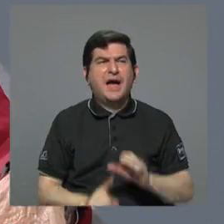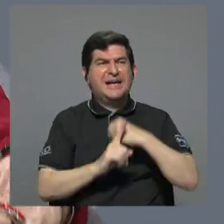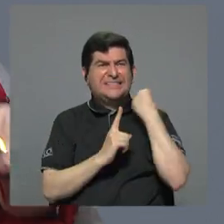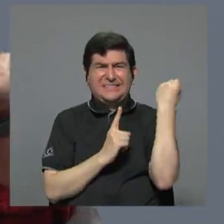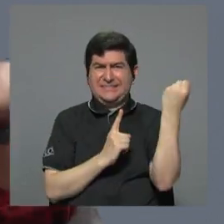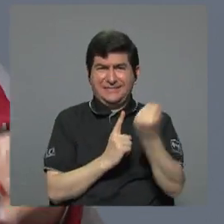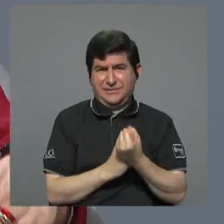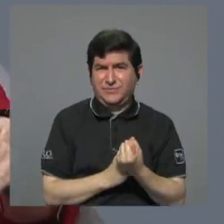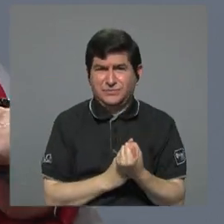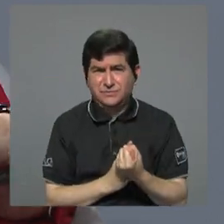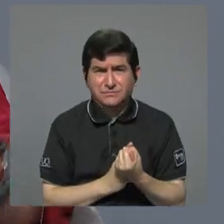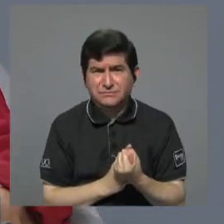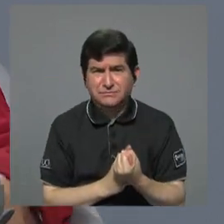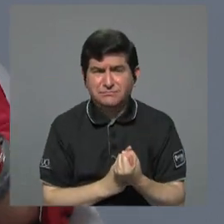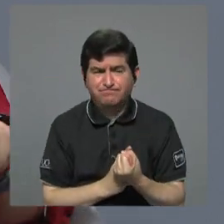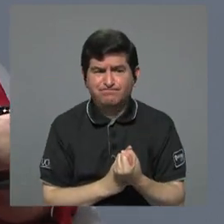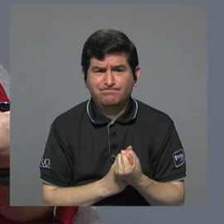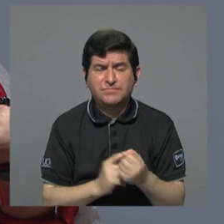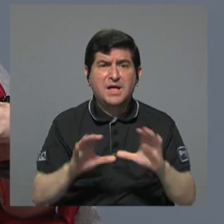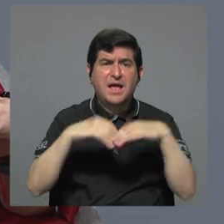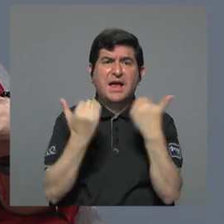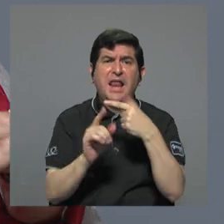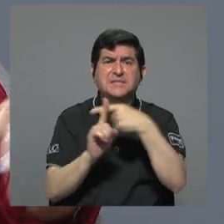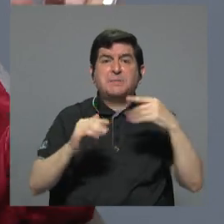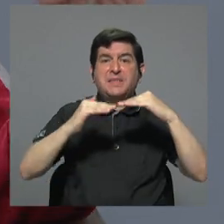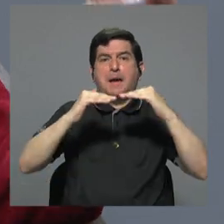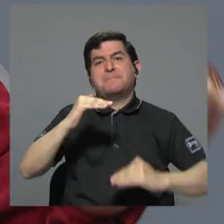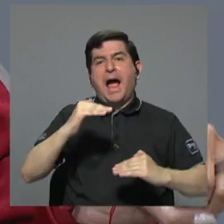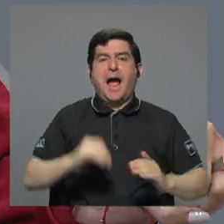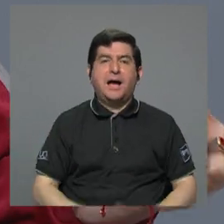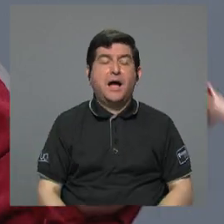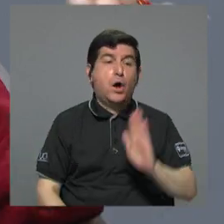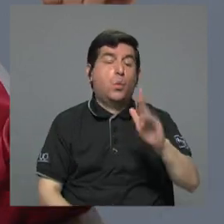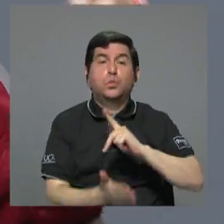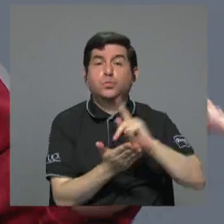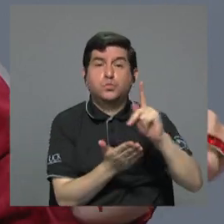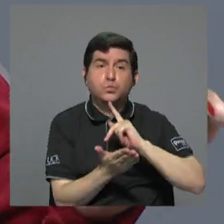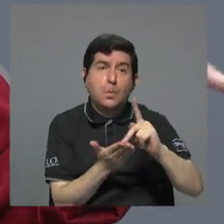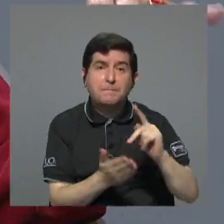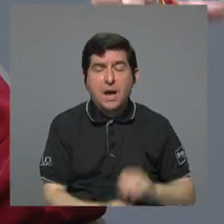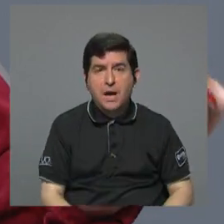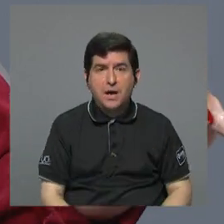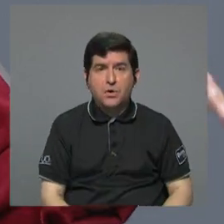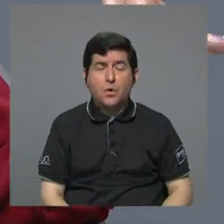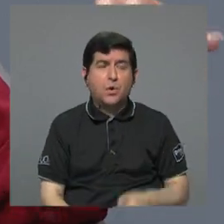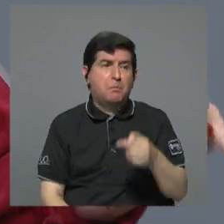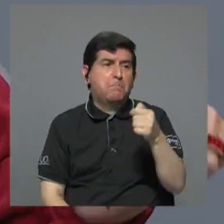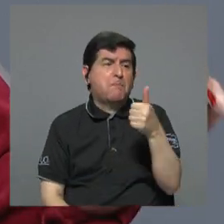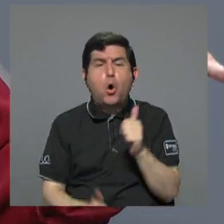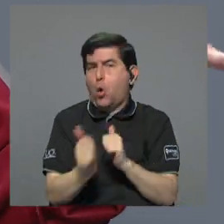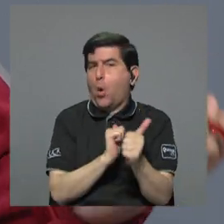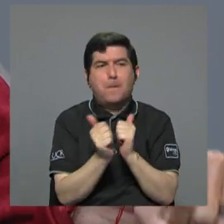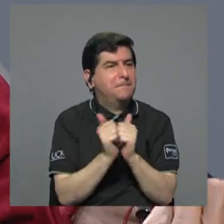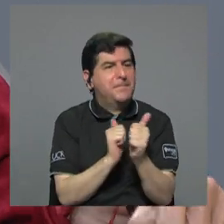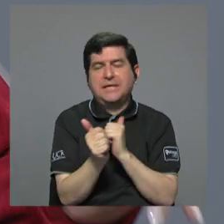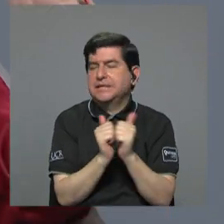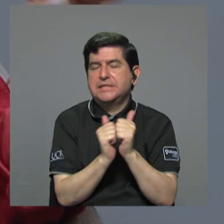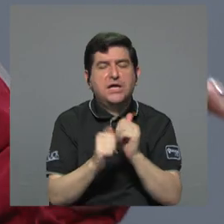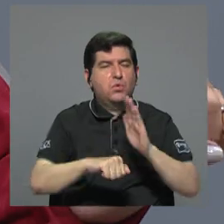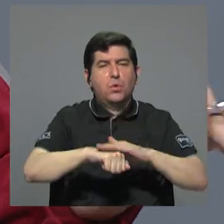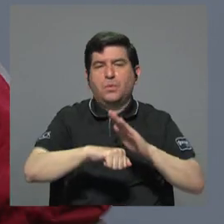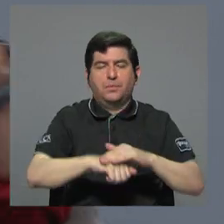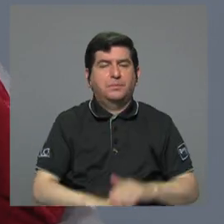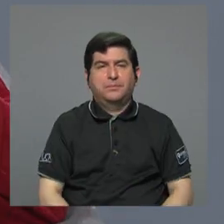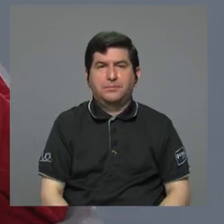posición que es clase media baja, con sus salarios, que son salarios poco competitivos.